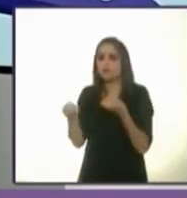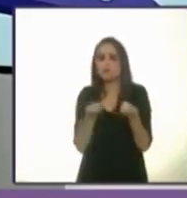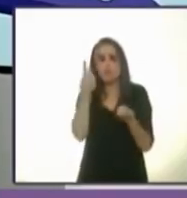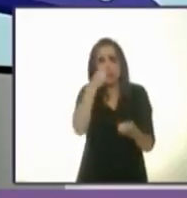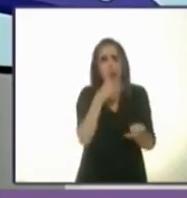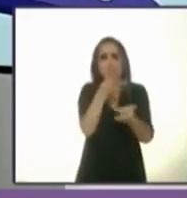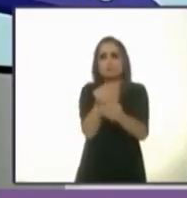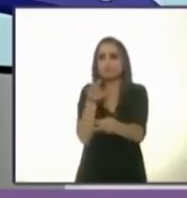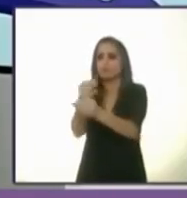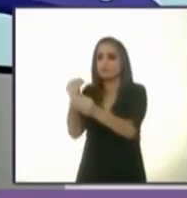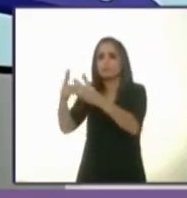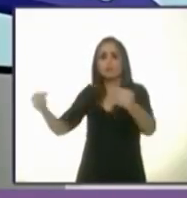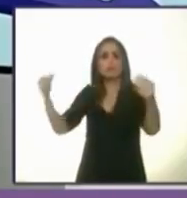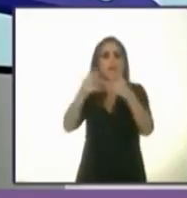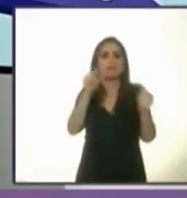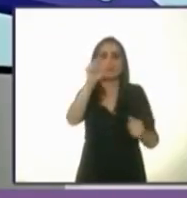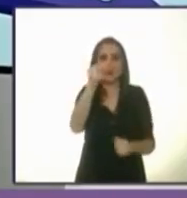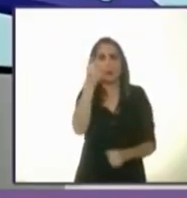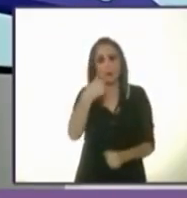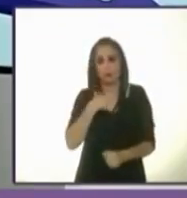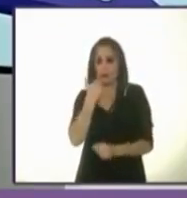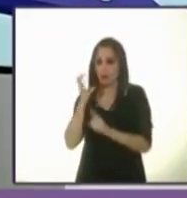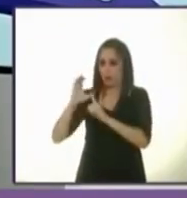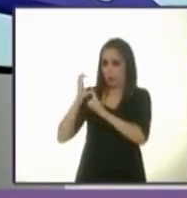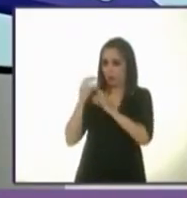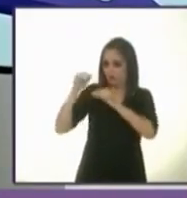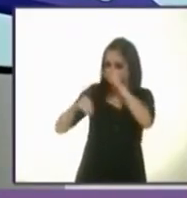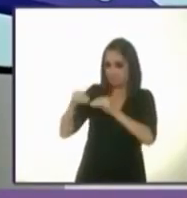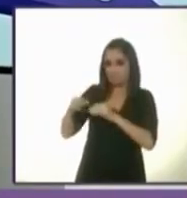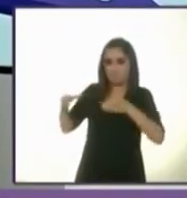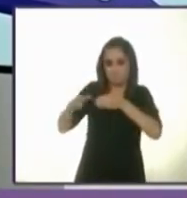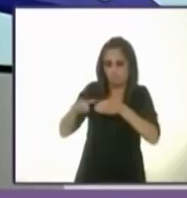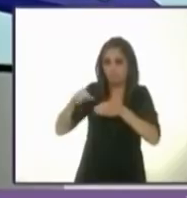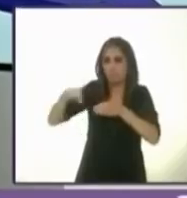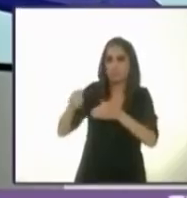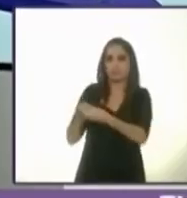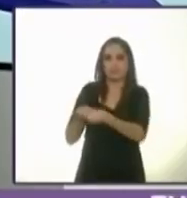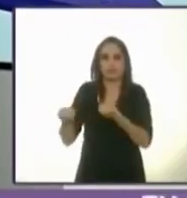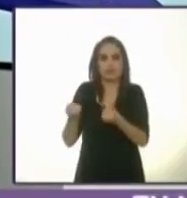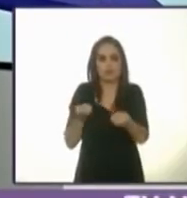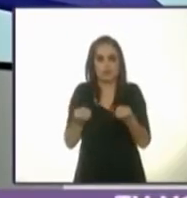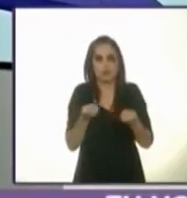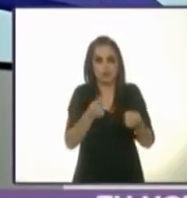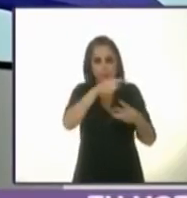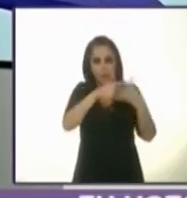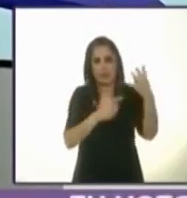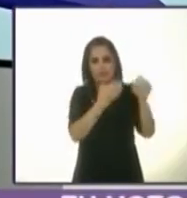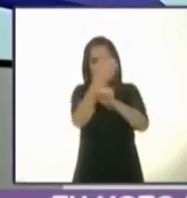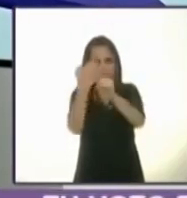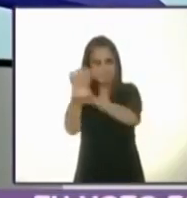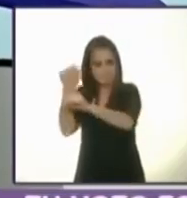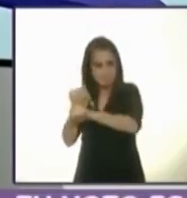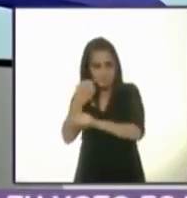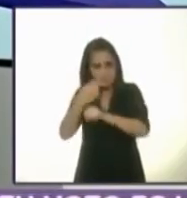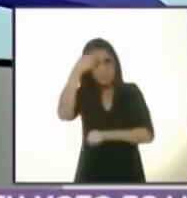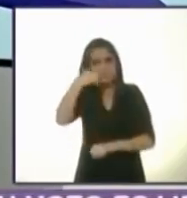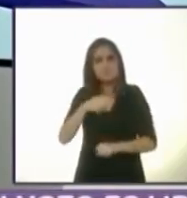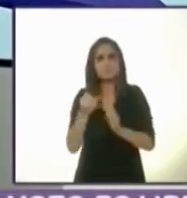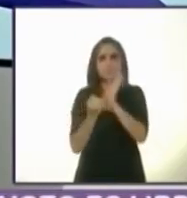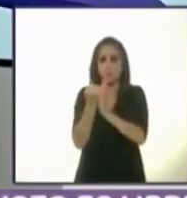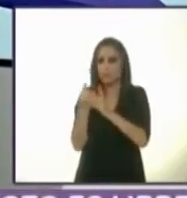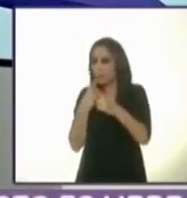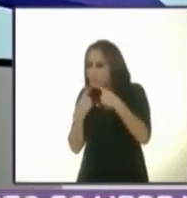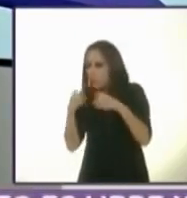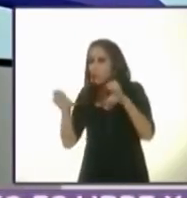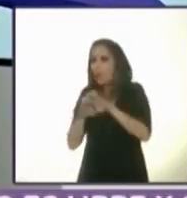Por eso voy a crear un organismo de coordinación de todas estas entidades federativas para definir estrategias